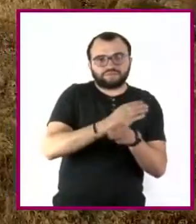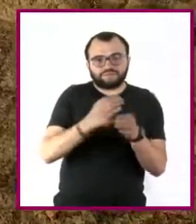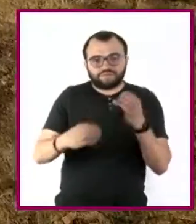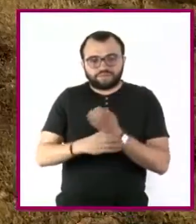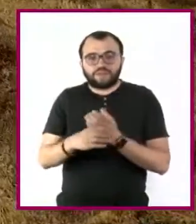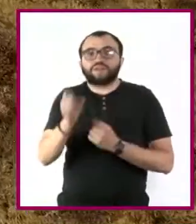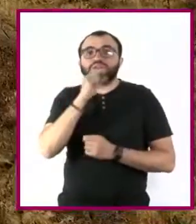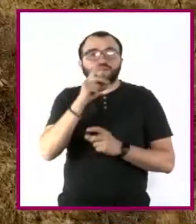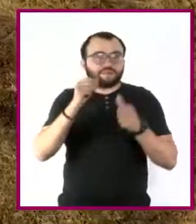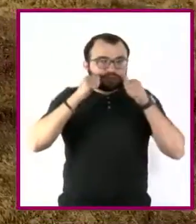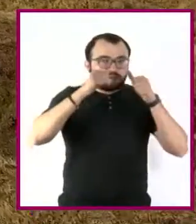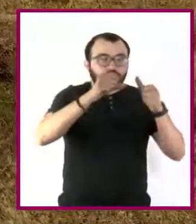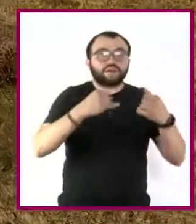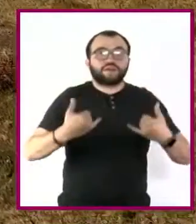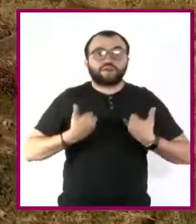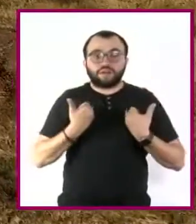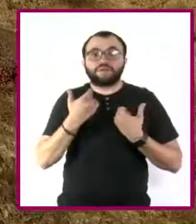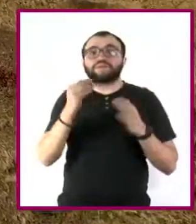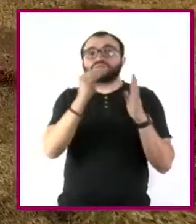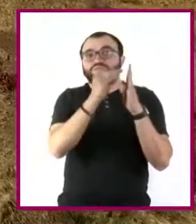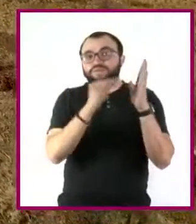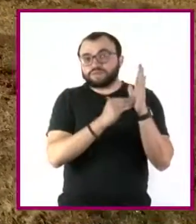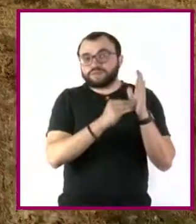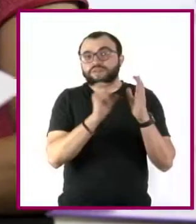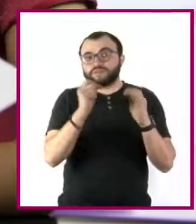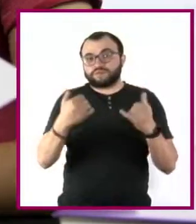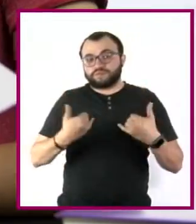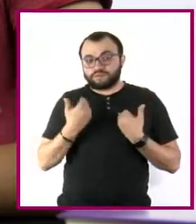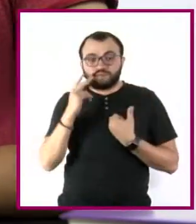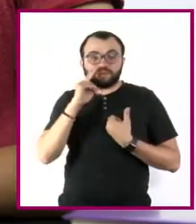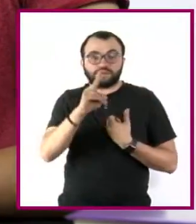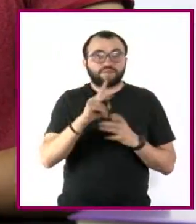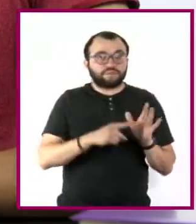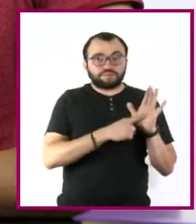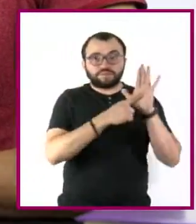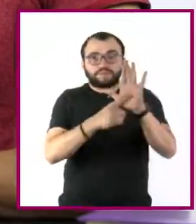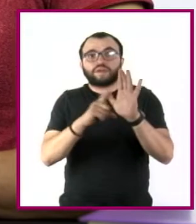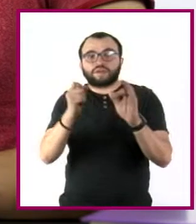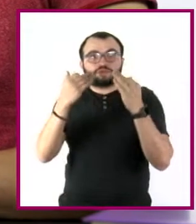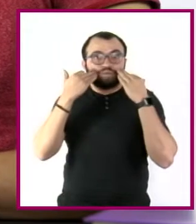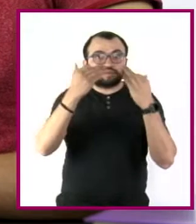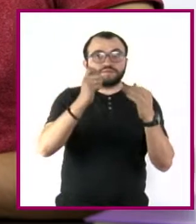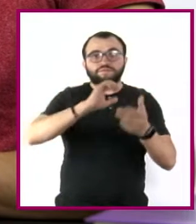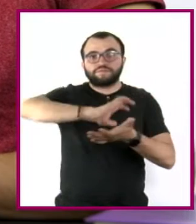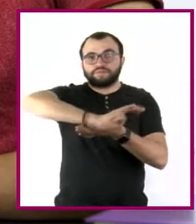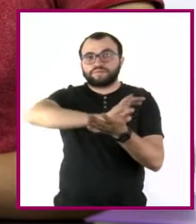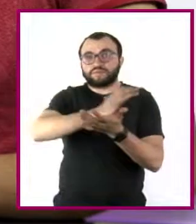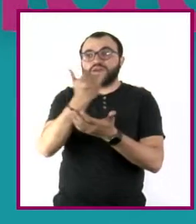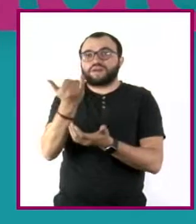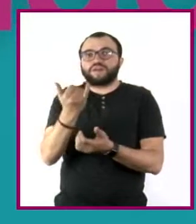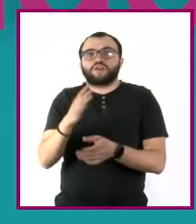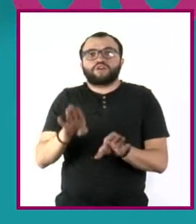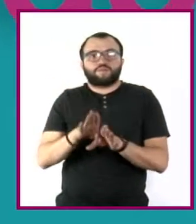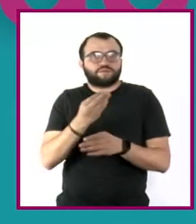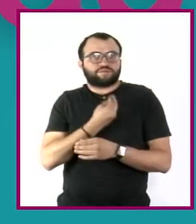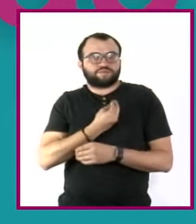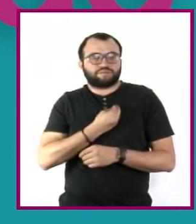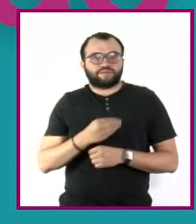juventudes y los datos que una encuesta a jóvenes muestra en torno a la percepción de la discriminación y la tolerancia.